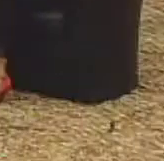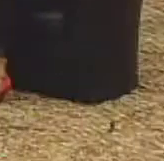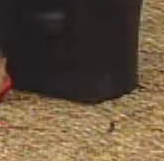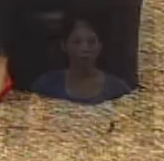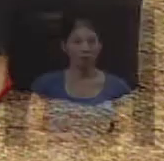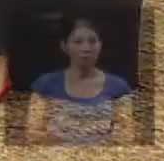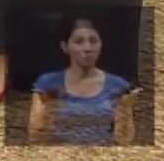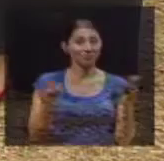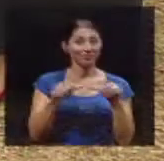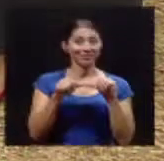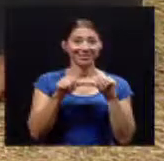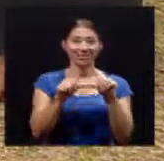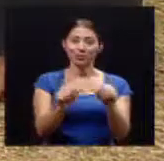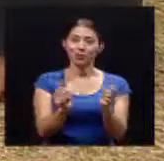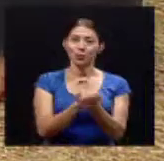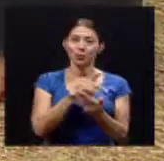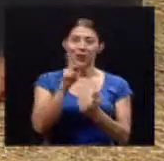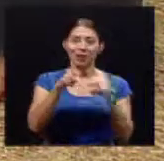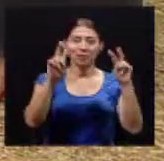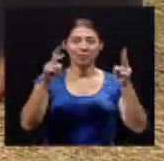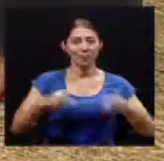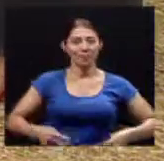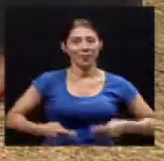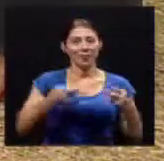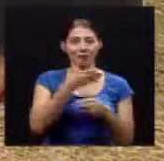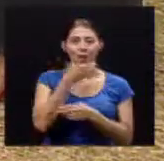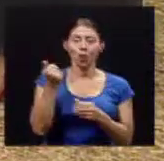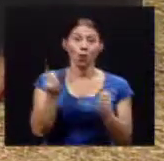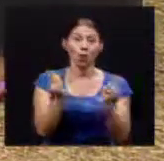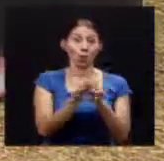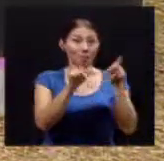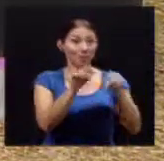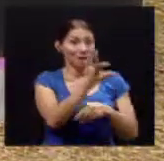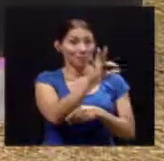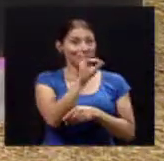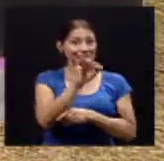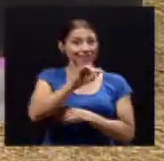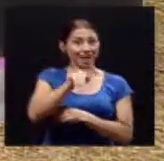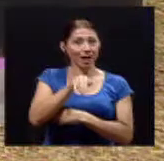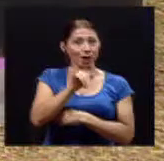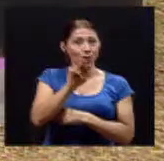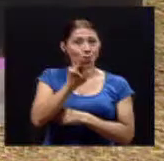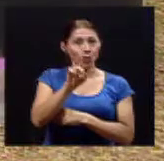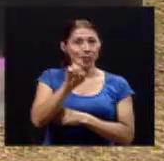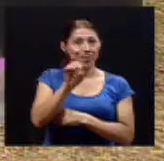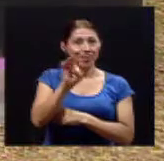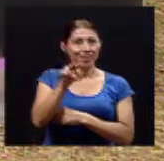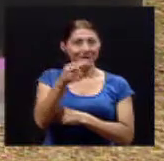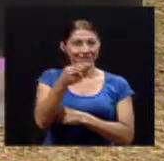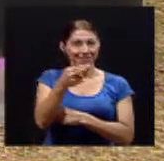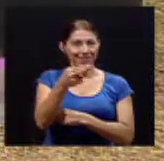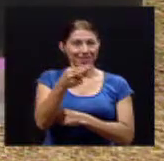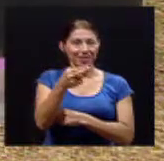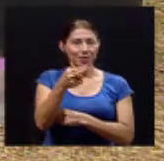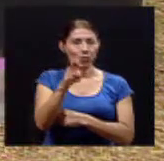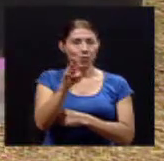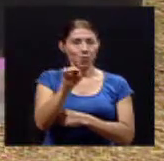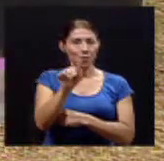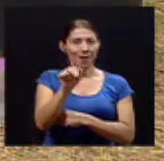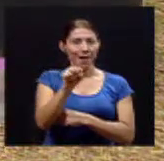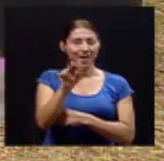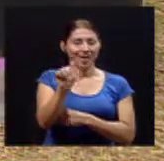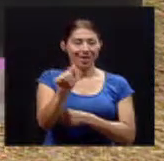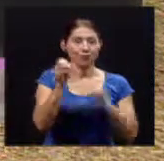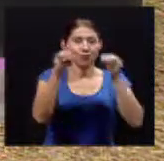bueno seguimos convivir mejor con nuestra invitada Judit la profesora de la